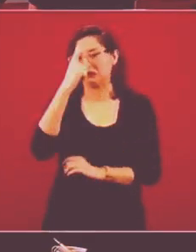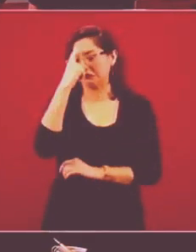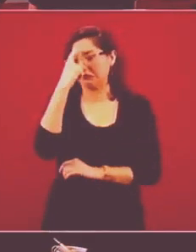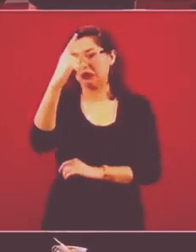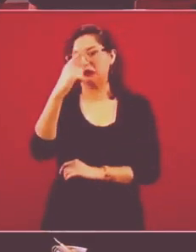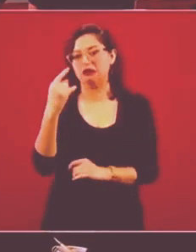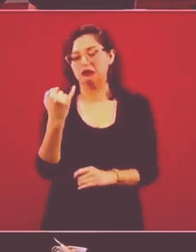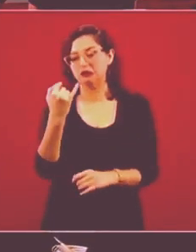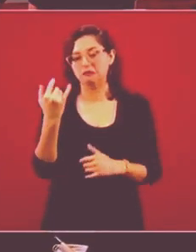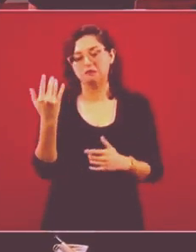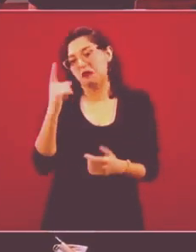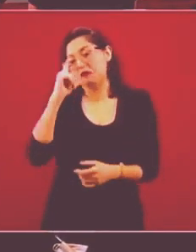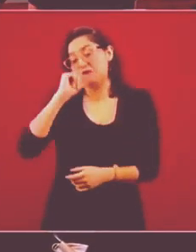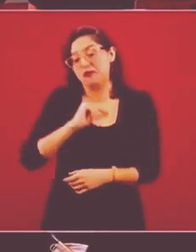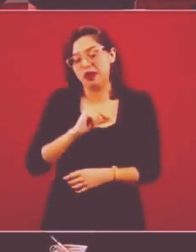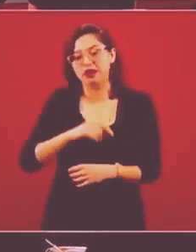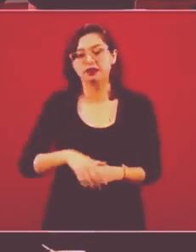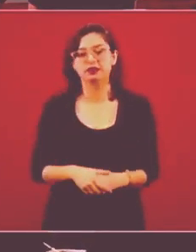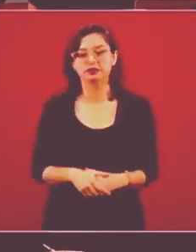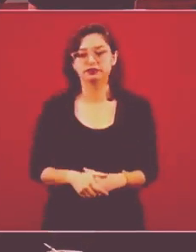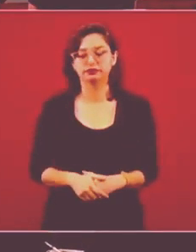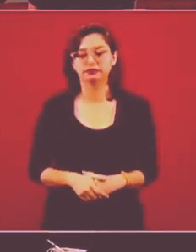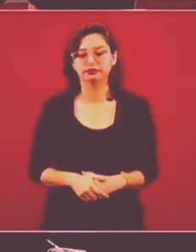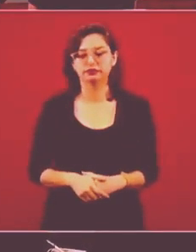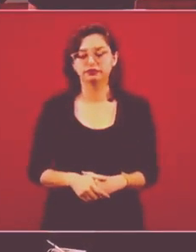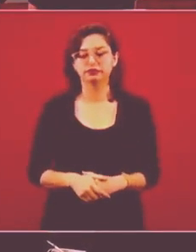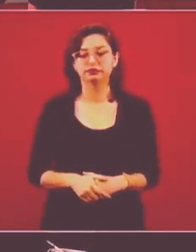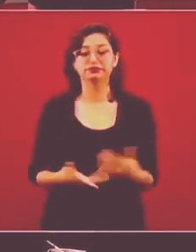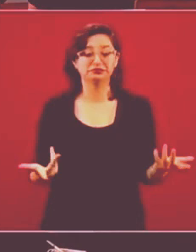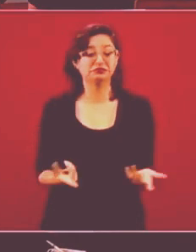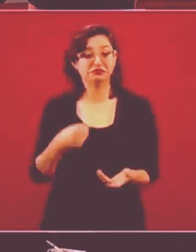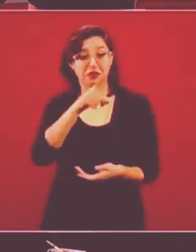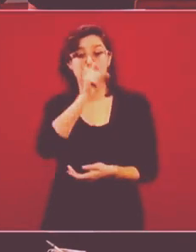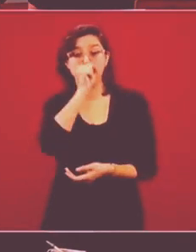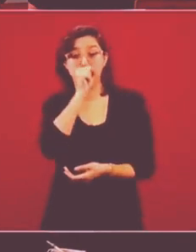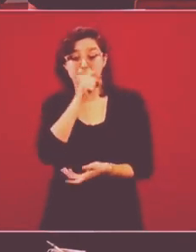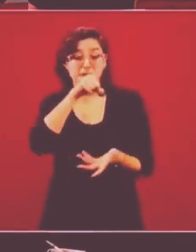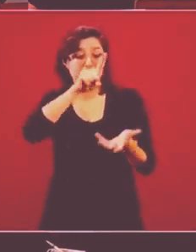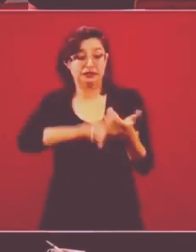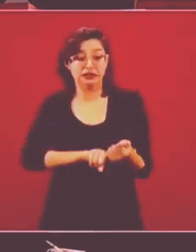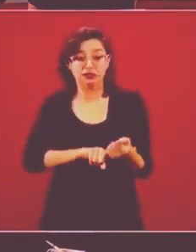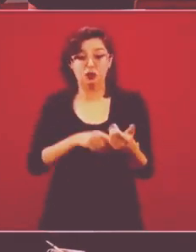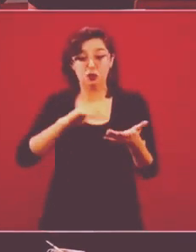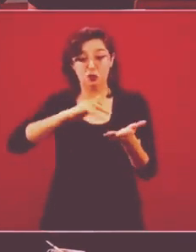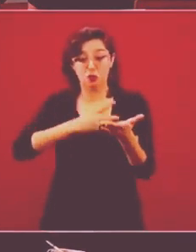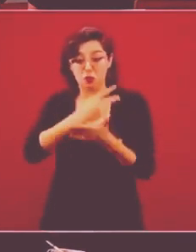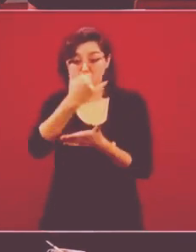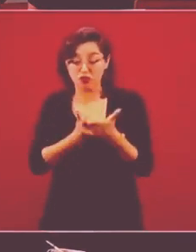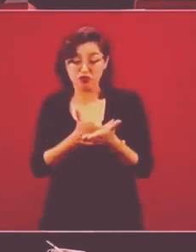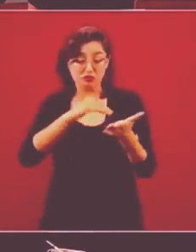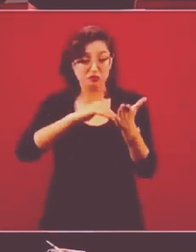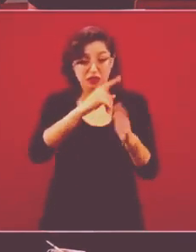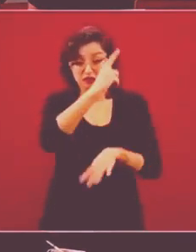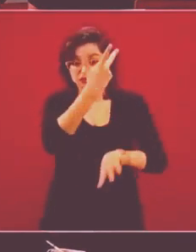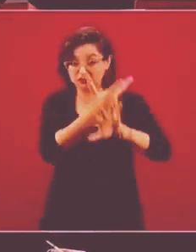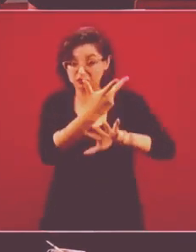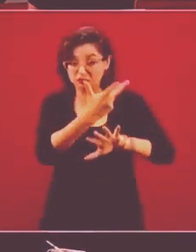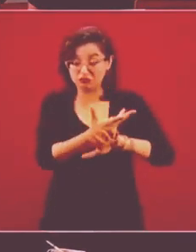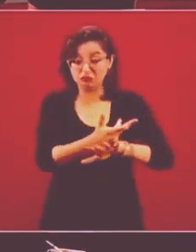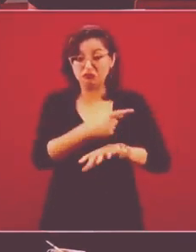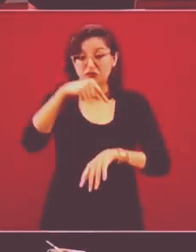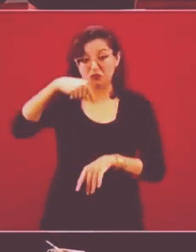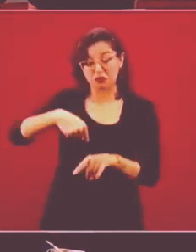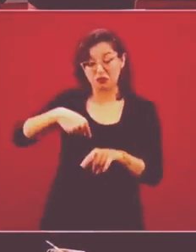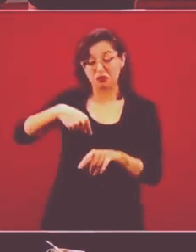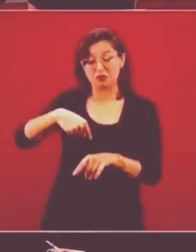de Justicia. En ningún momento el contenido ni la implementación específica de dicha estrategia judicial americana fue un